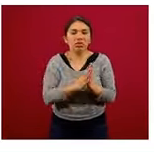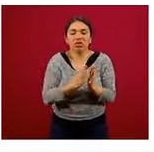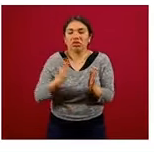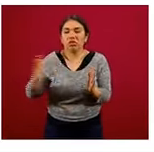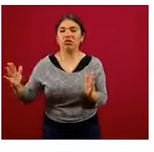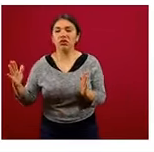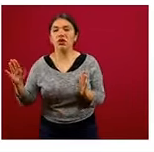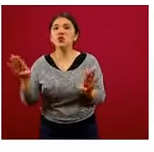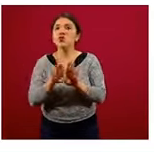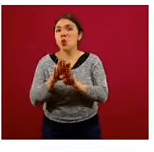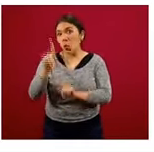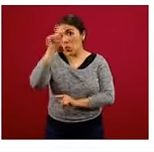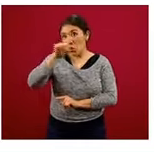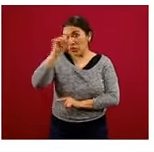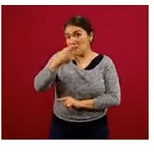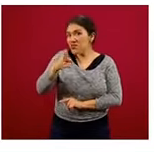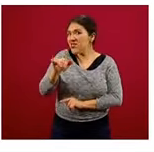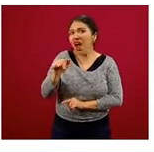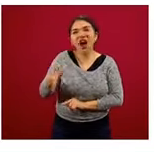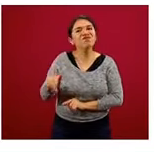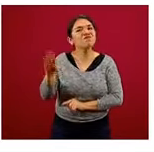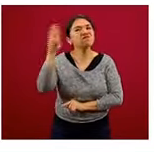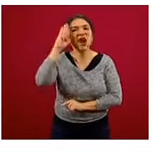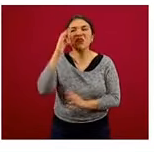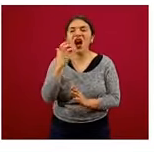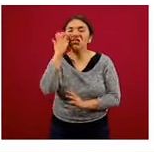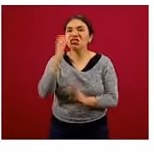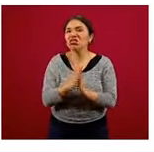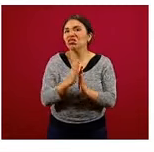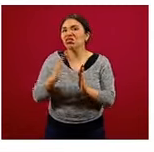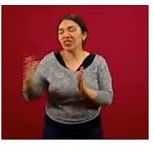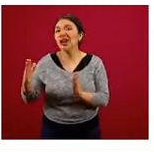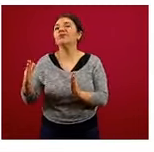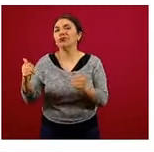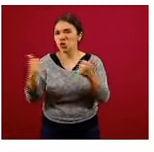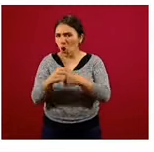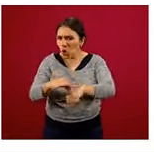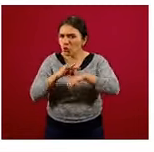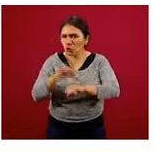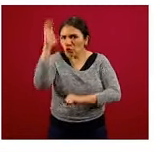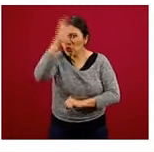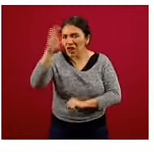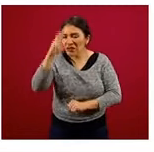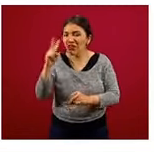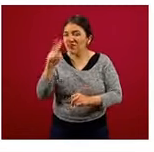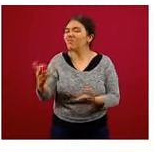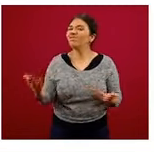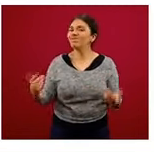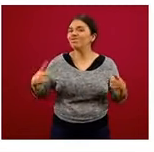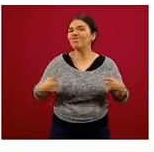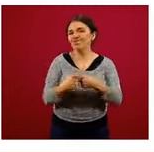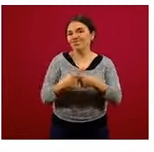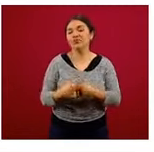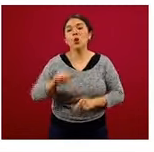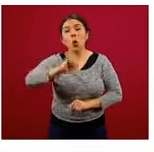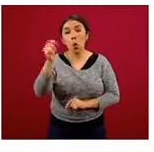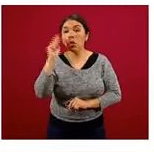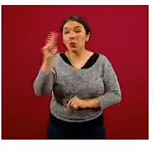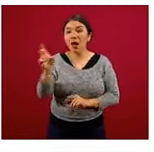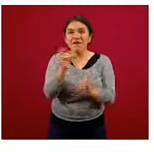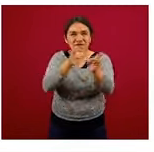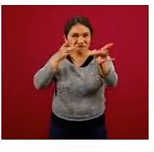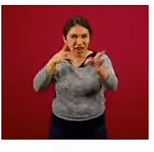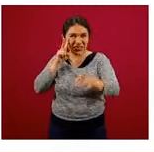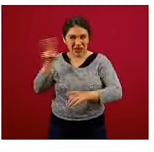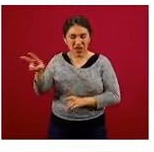a las guías alimentarias mexicanas que tienen bases científicas. La siguiente, por favor. Con estas